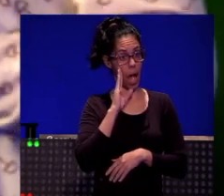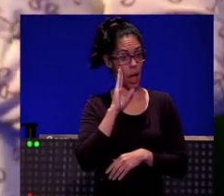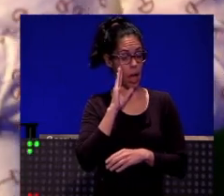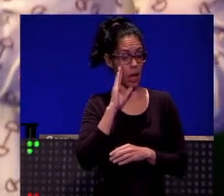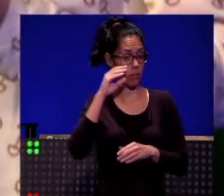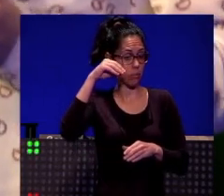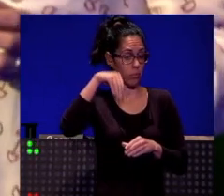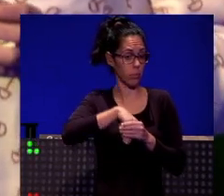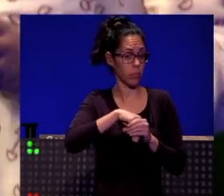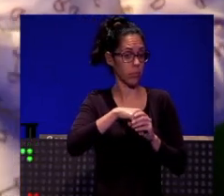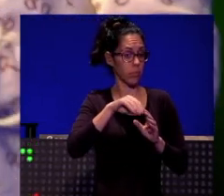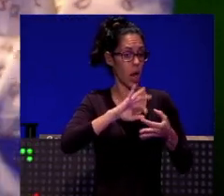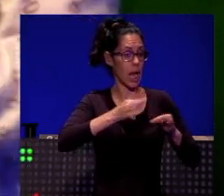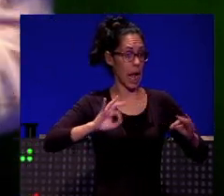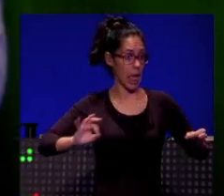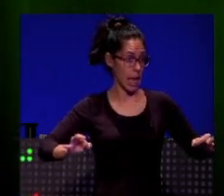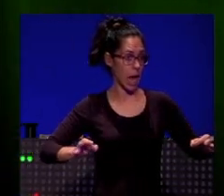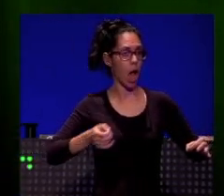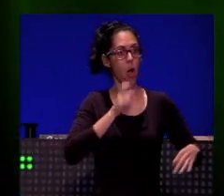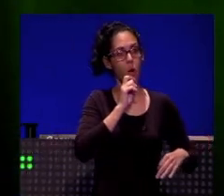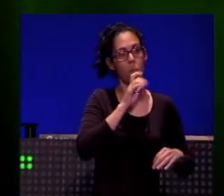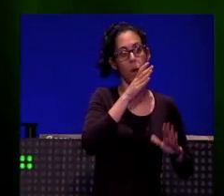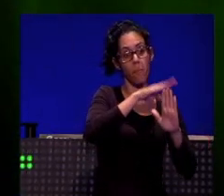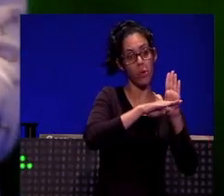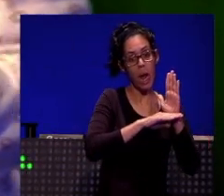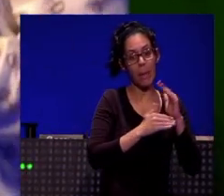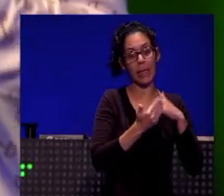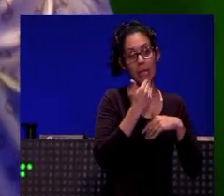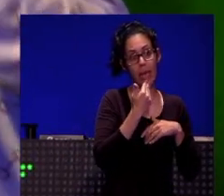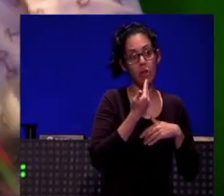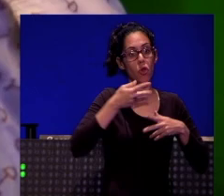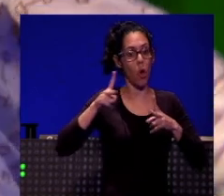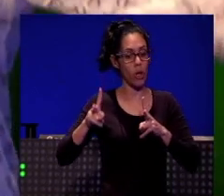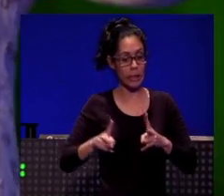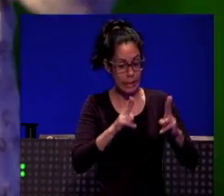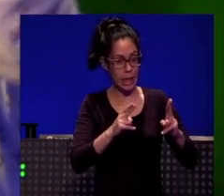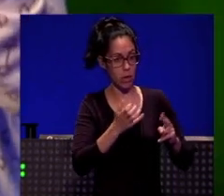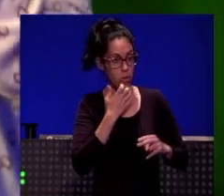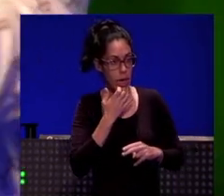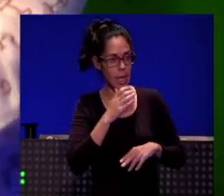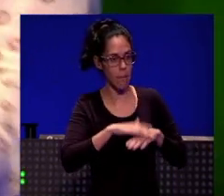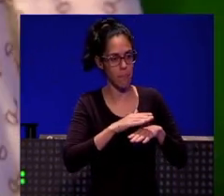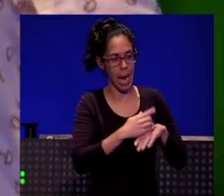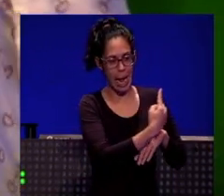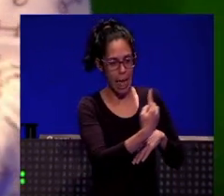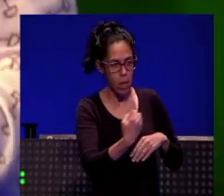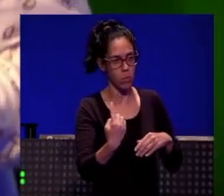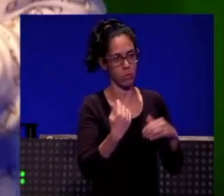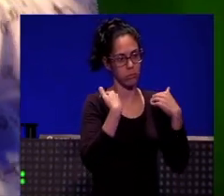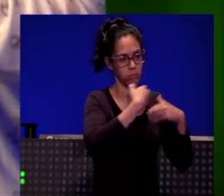nos dividíamos un poco por programas de entretenimiento, por series concretas para no llevar todo el peso porque si no